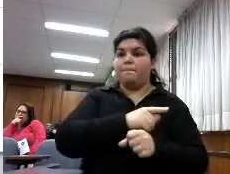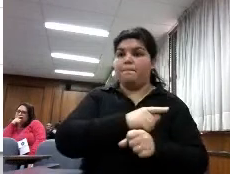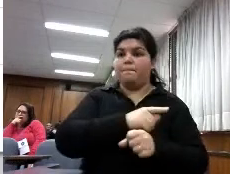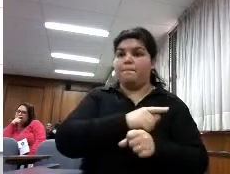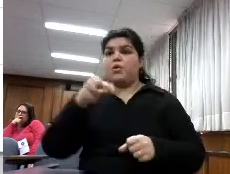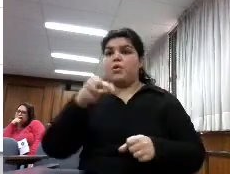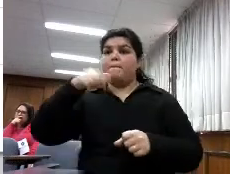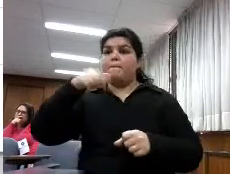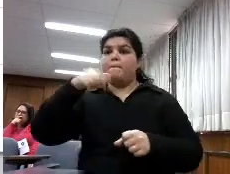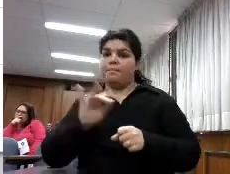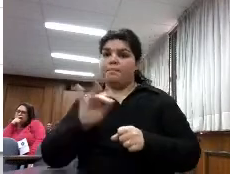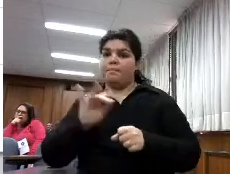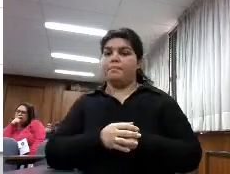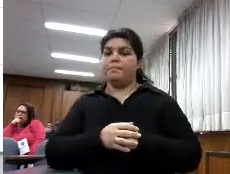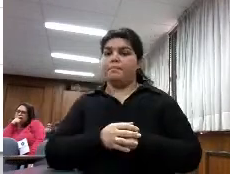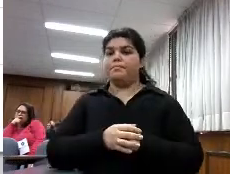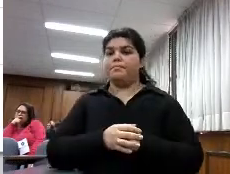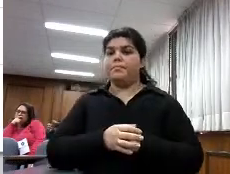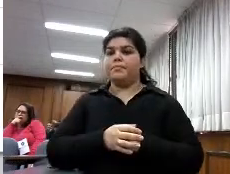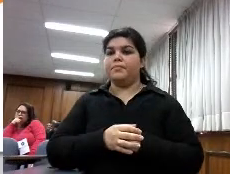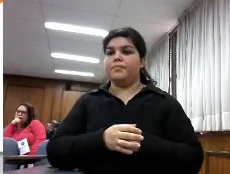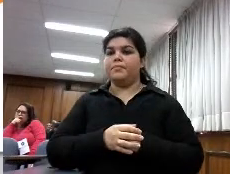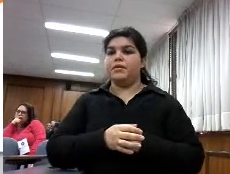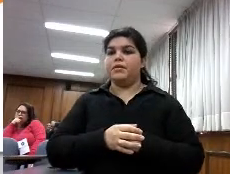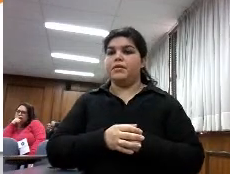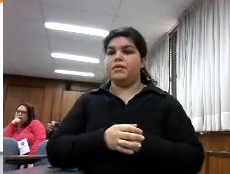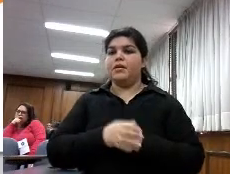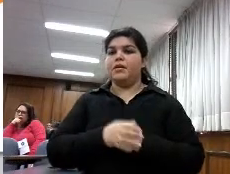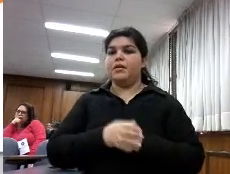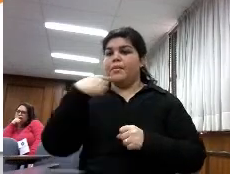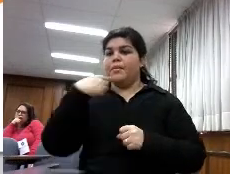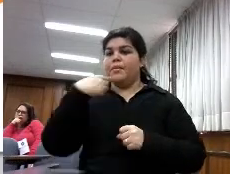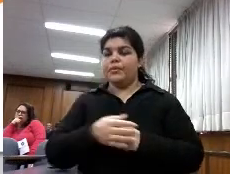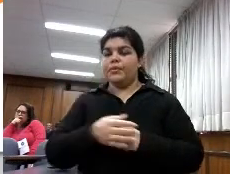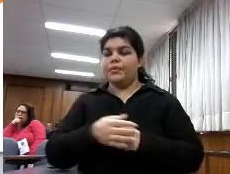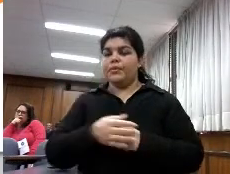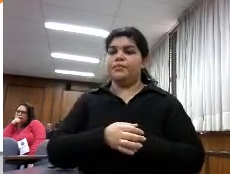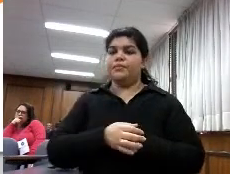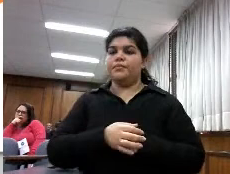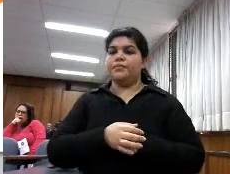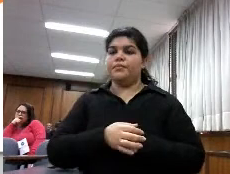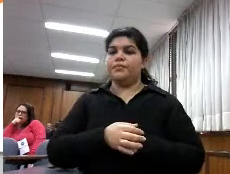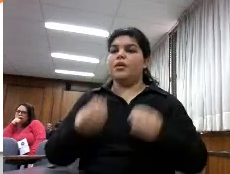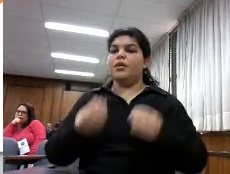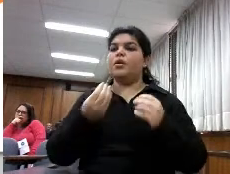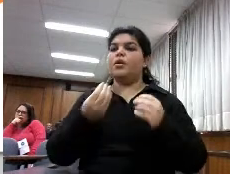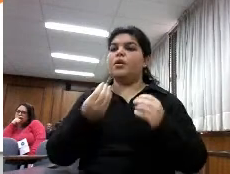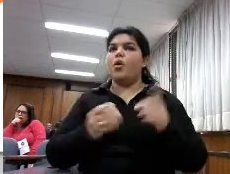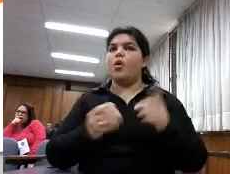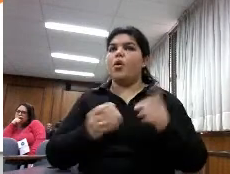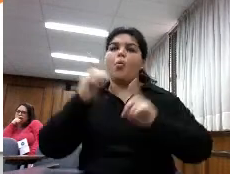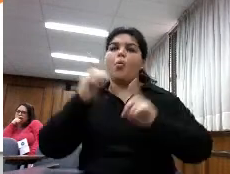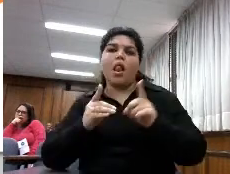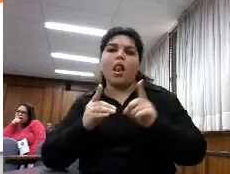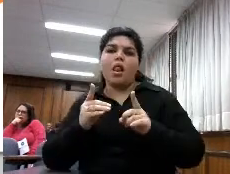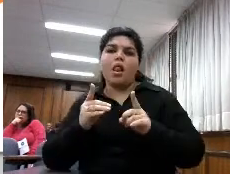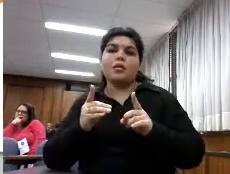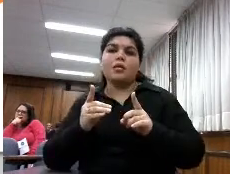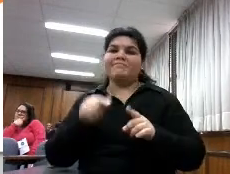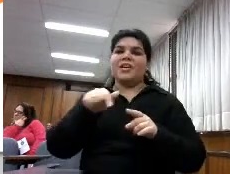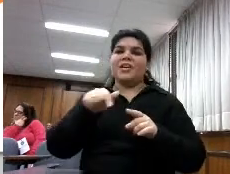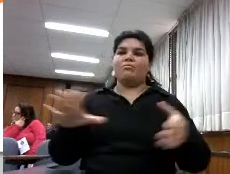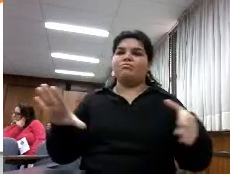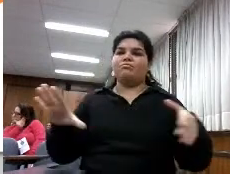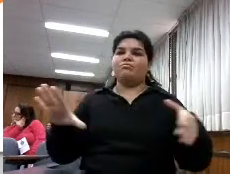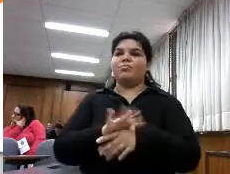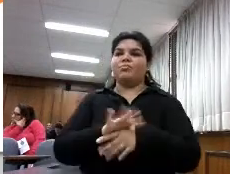¿qué dispositivo utilizaban? fundamentalmente el ordenador esto como os dije que coincide con la respuesta que hicieron